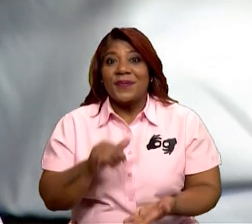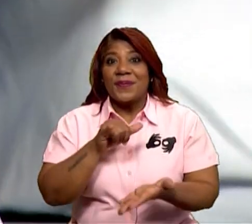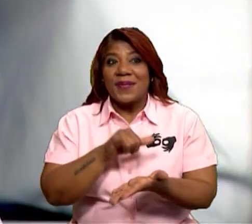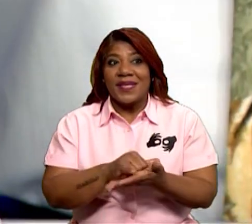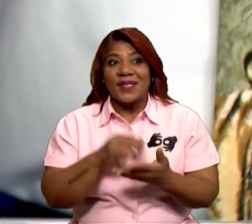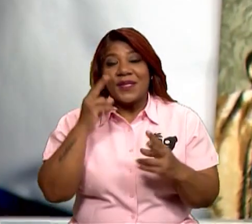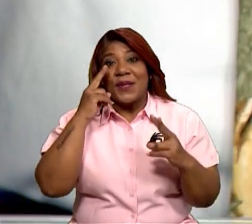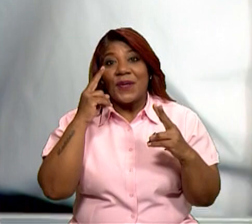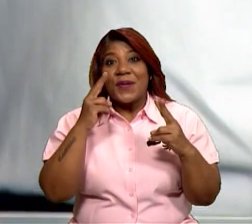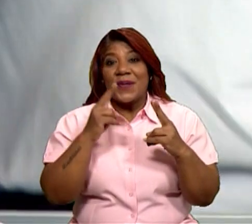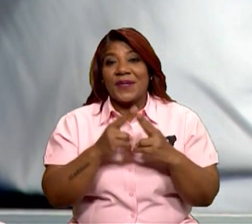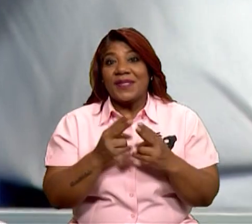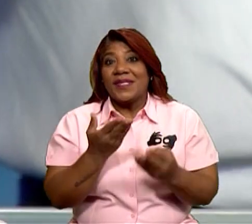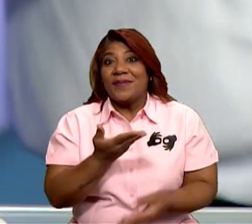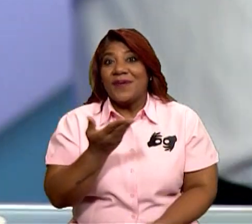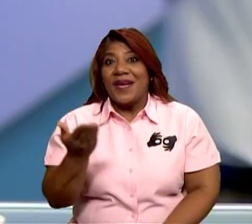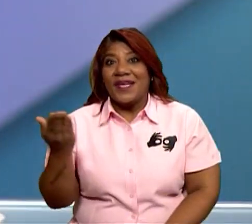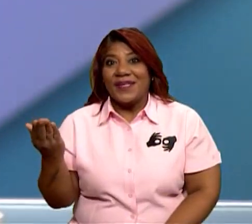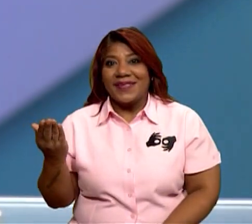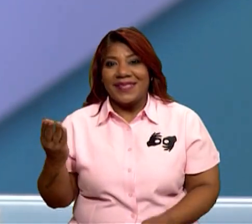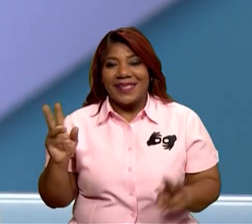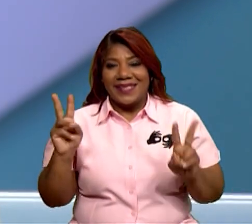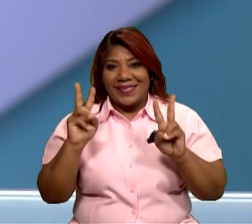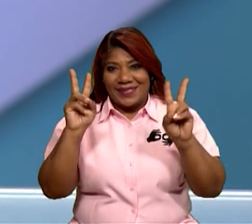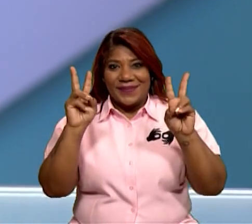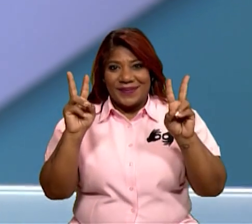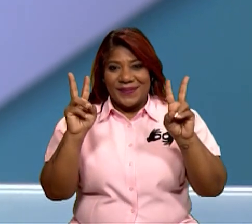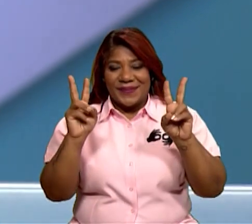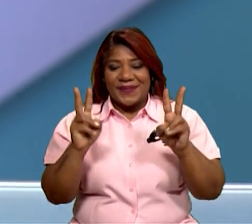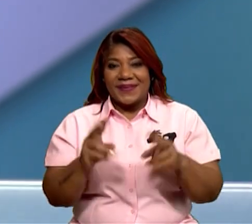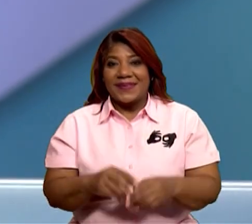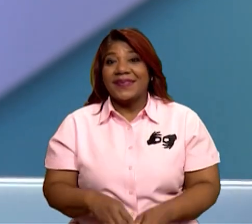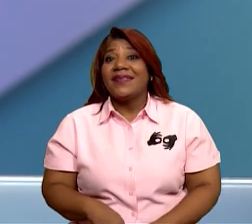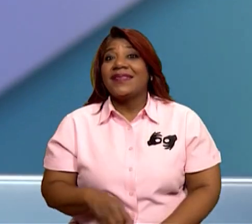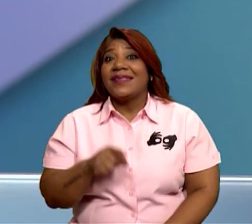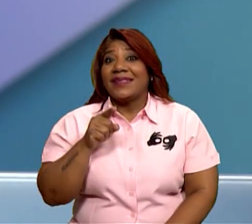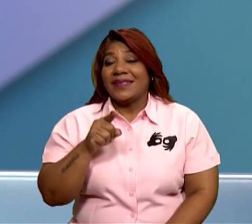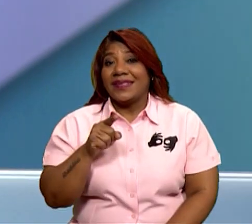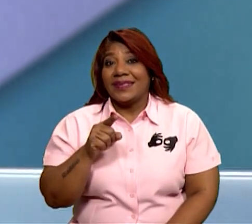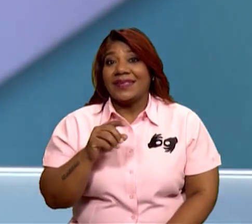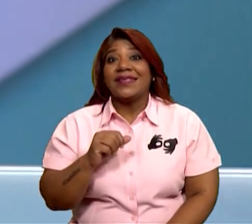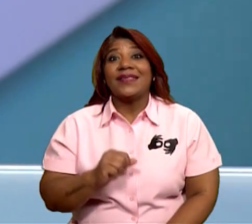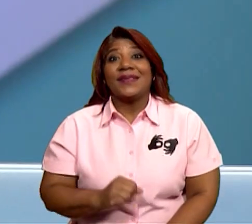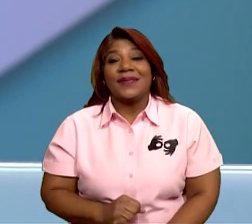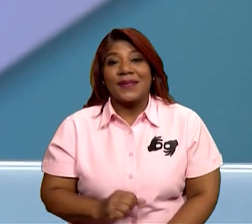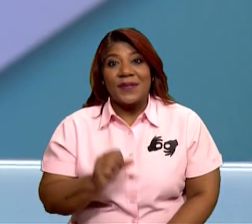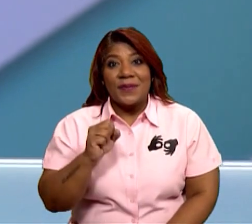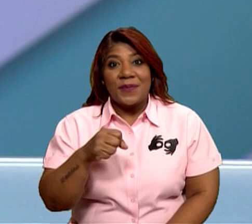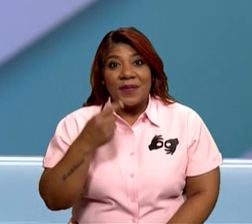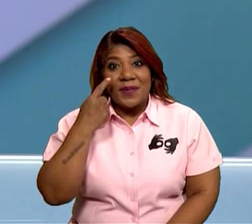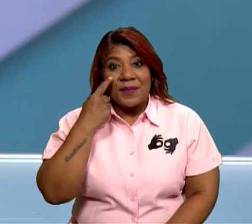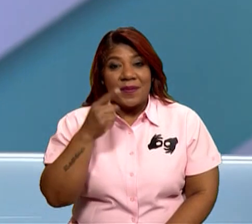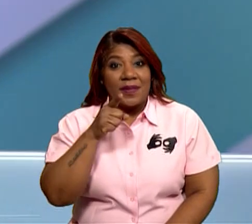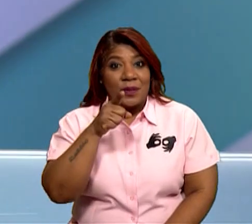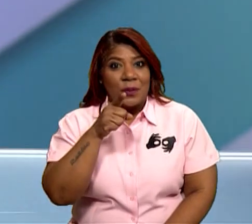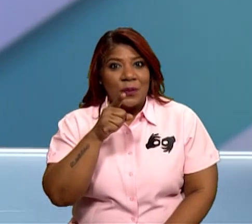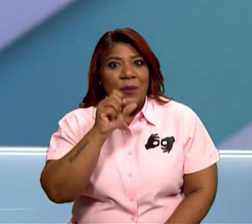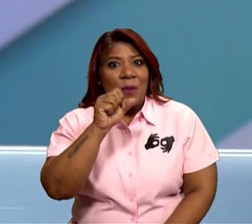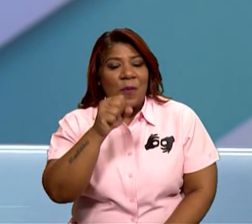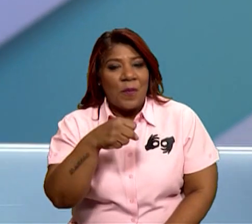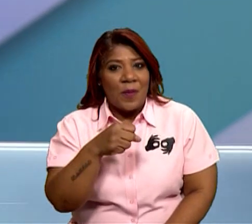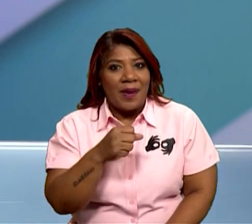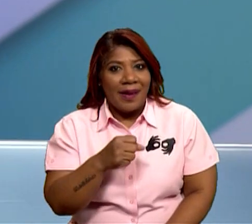pequeños que nos rodean. Bien, mis queridos estudiantes, de esa manera tenemos un microscopio. Espero que algún día puedas